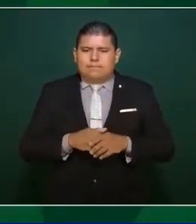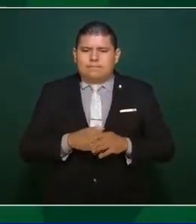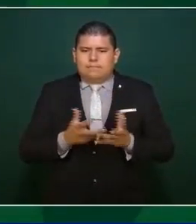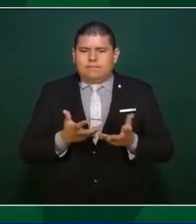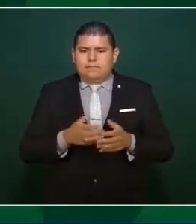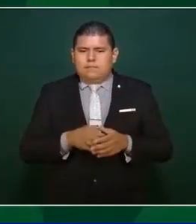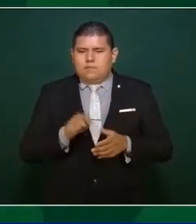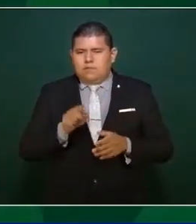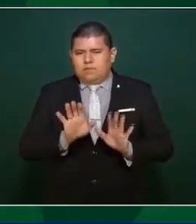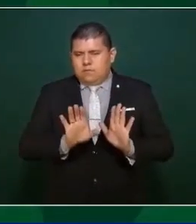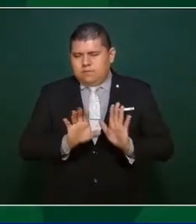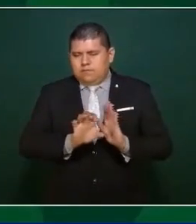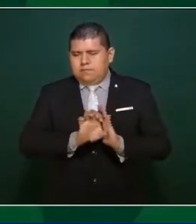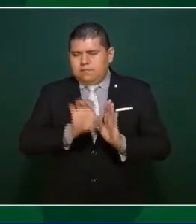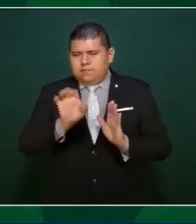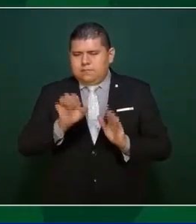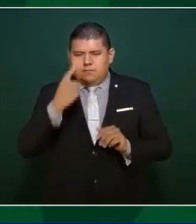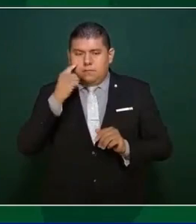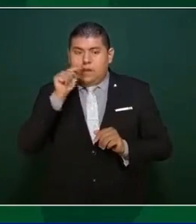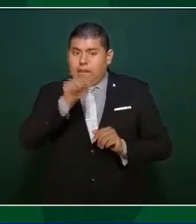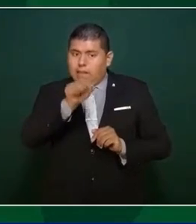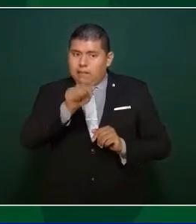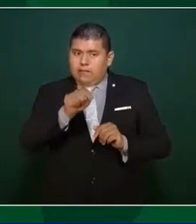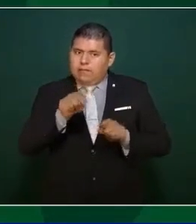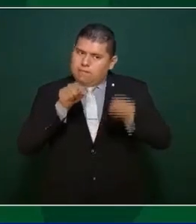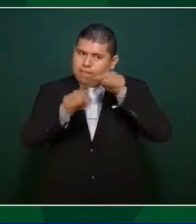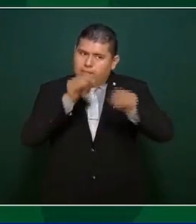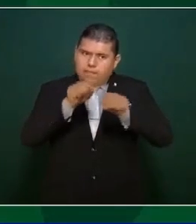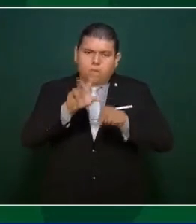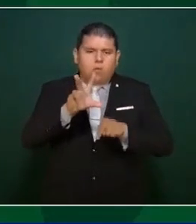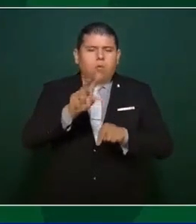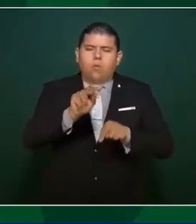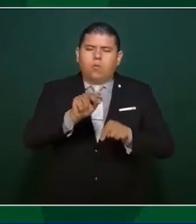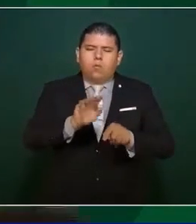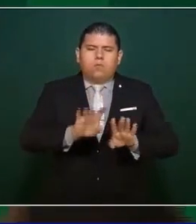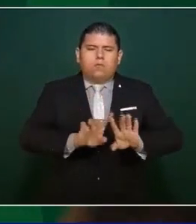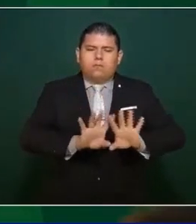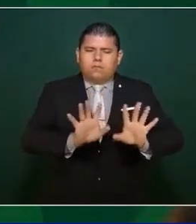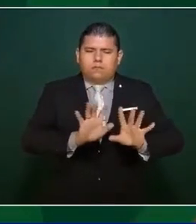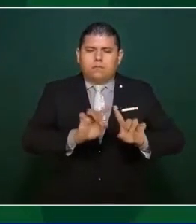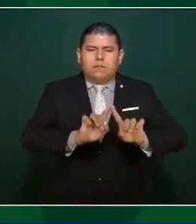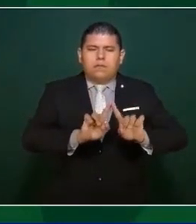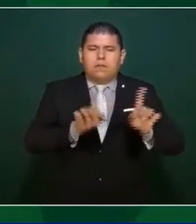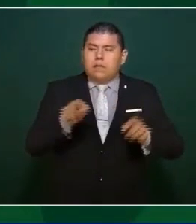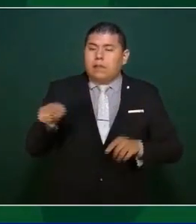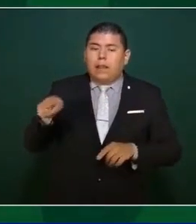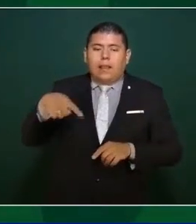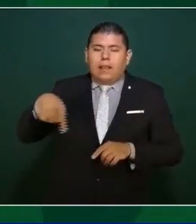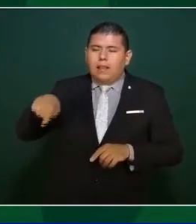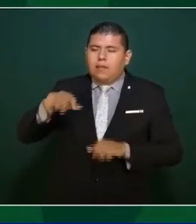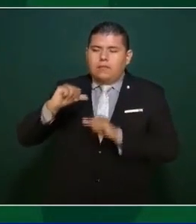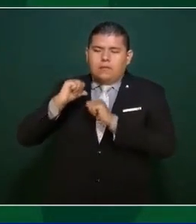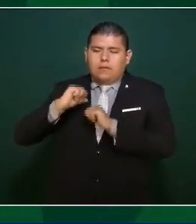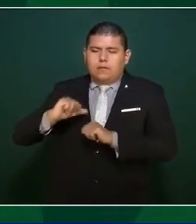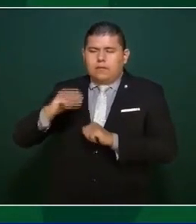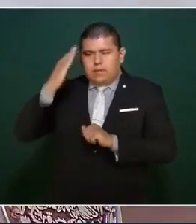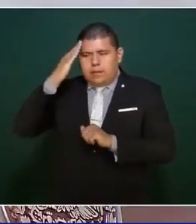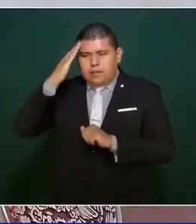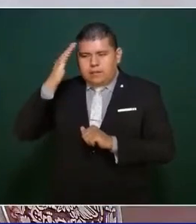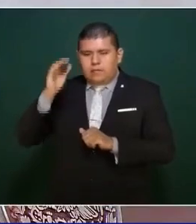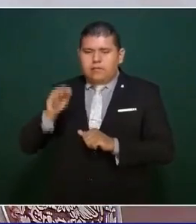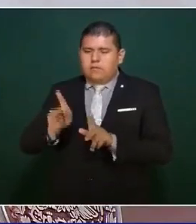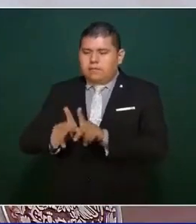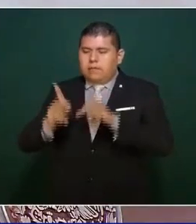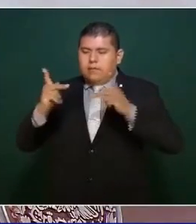pero que conste, no es contra ti, son los juncos, los dueños